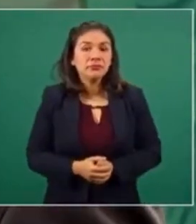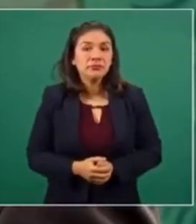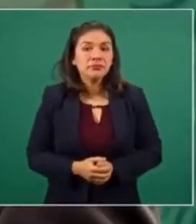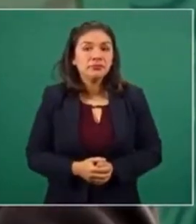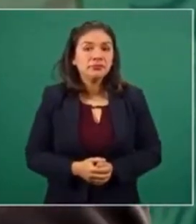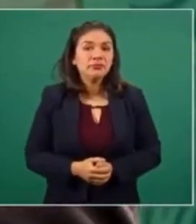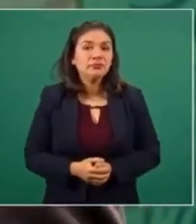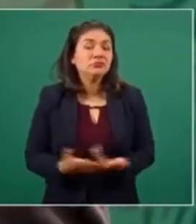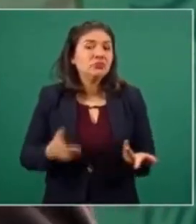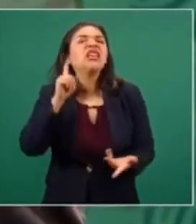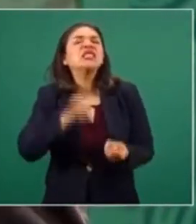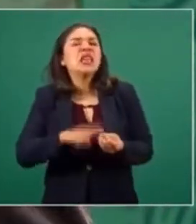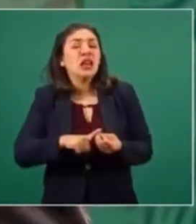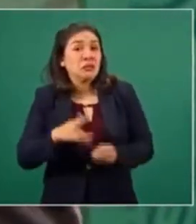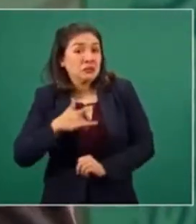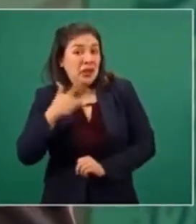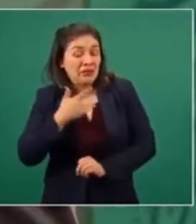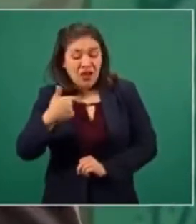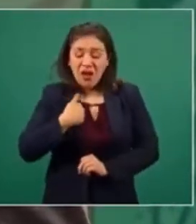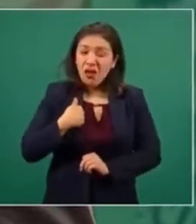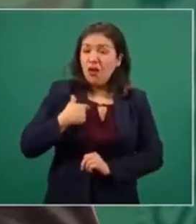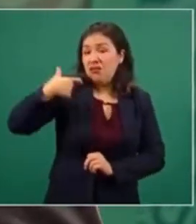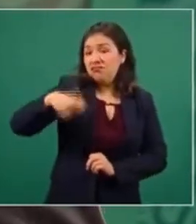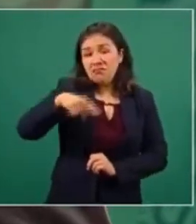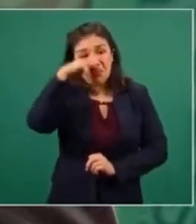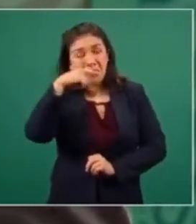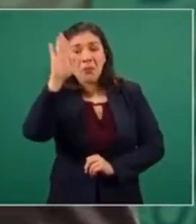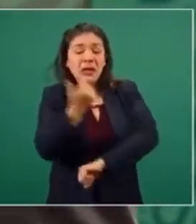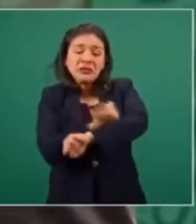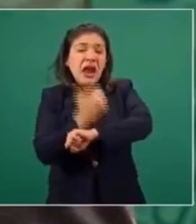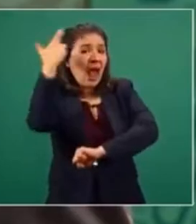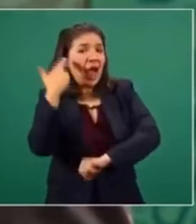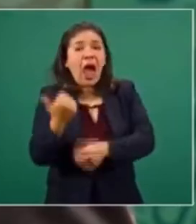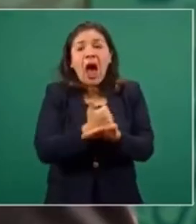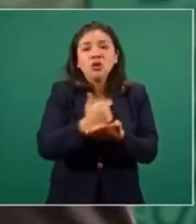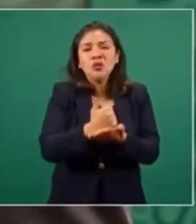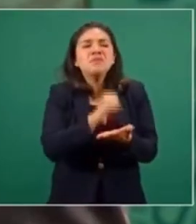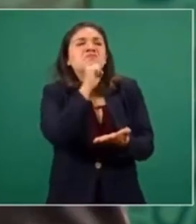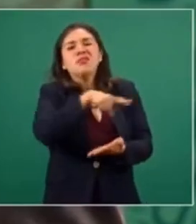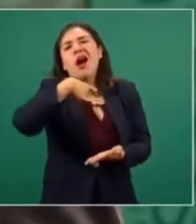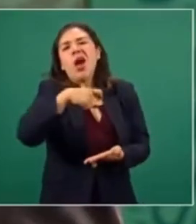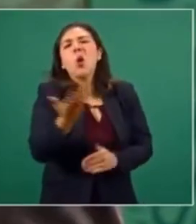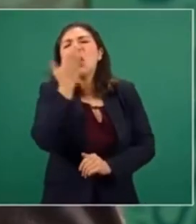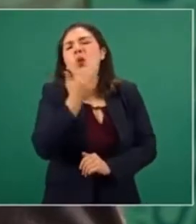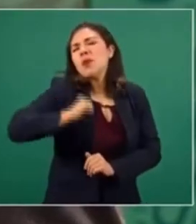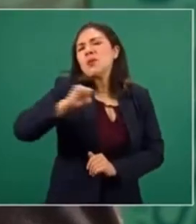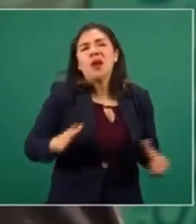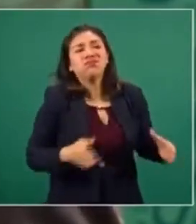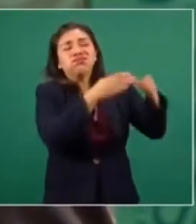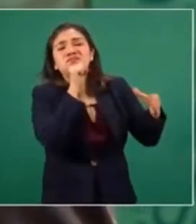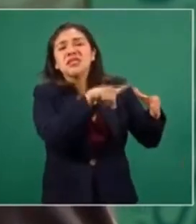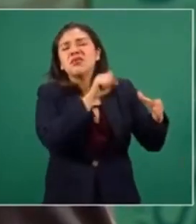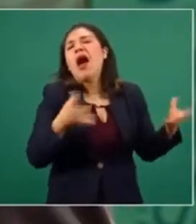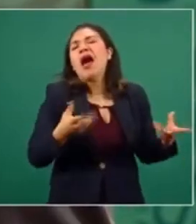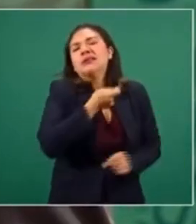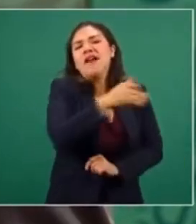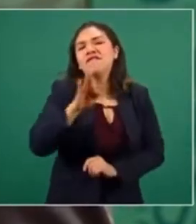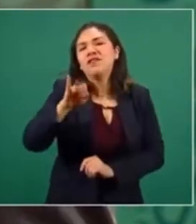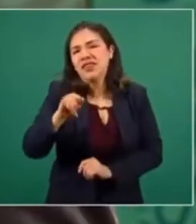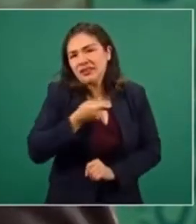los que se sienten, o se creen de sangre azul, pues son los conservadores, los fichis,